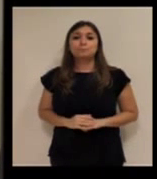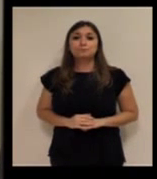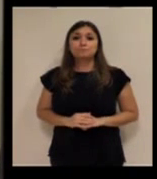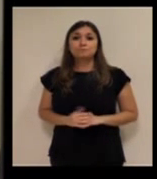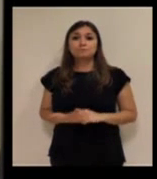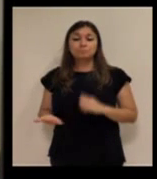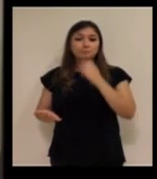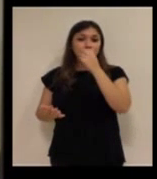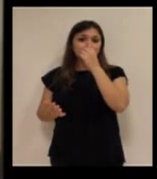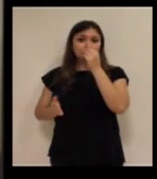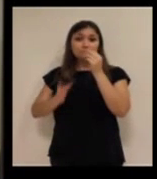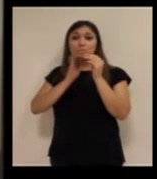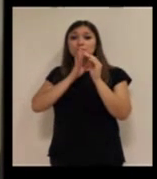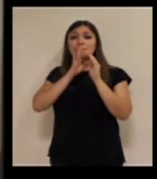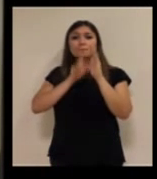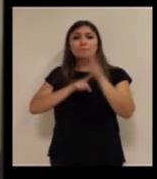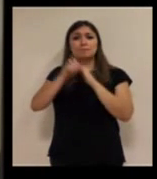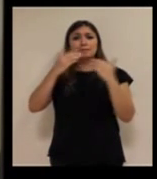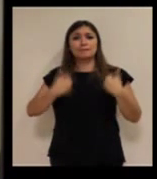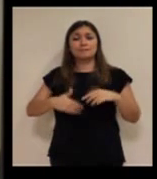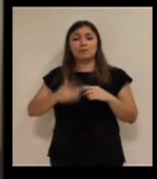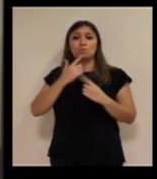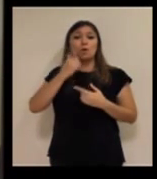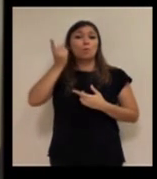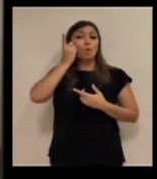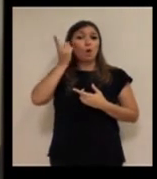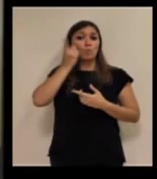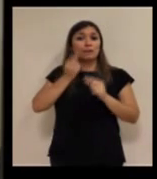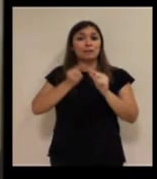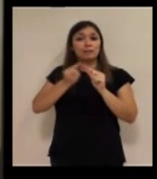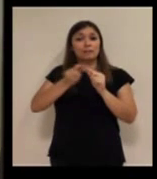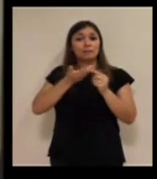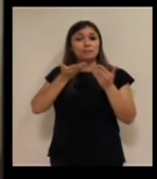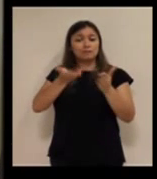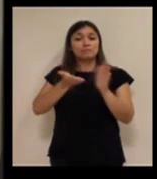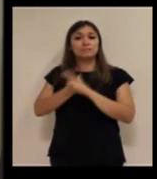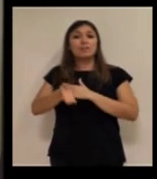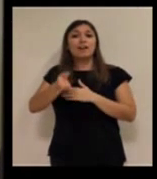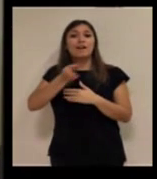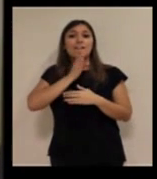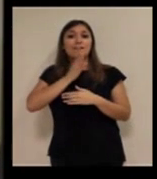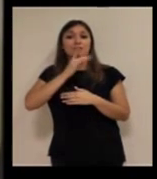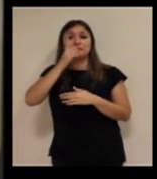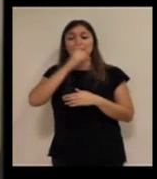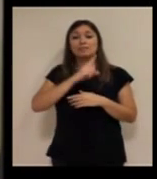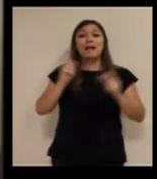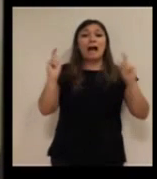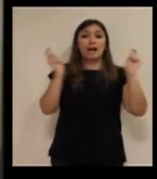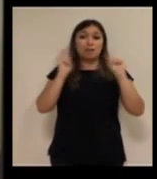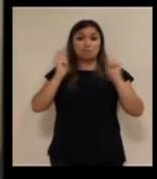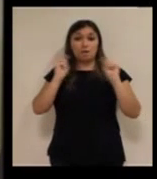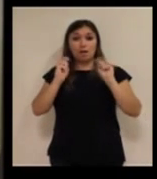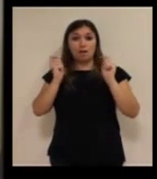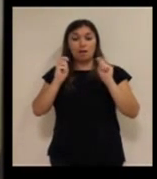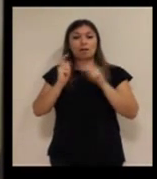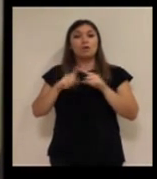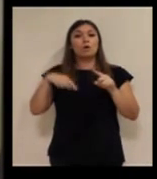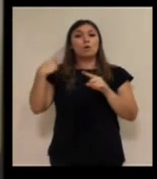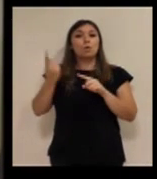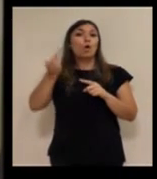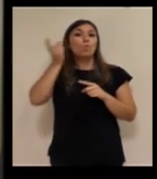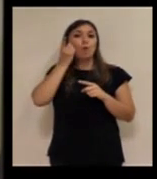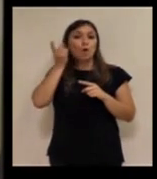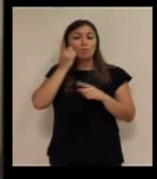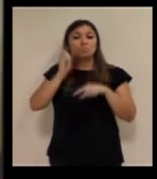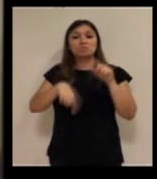En esos pasos que se han avanzado en la teleasistencia móvil, que sería el complemento de la teleasistencia después de aquella telealarma, bueno, pues,